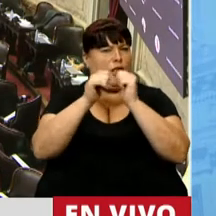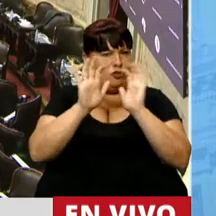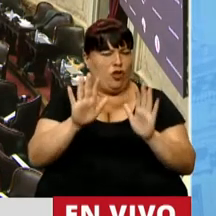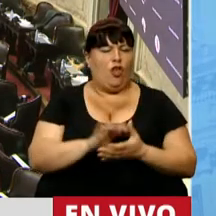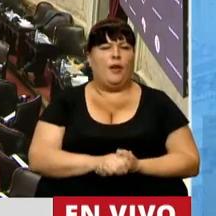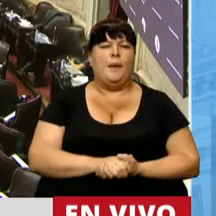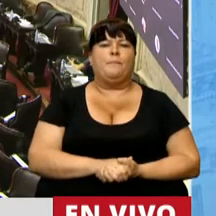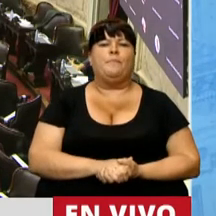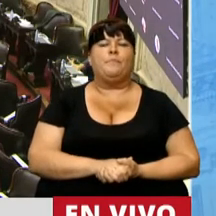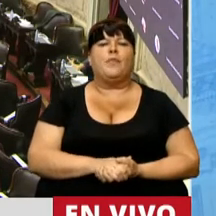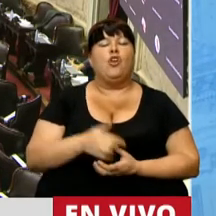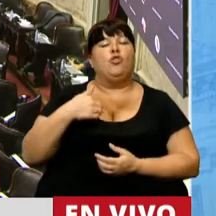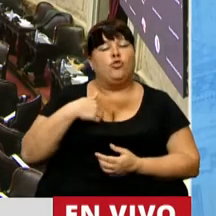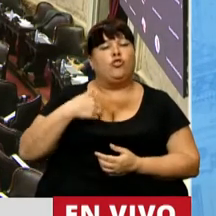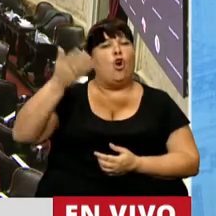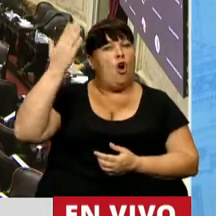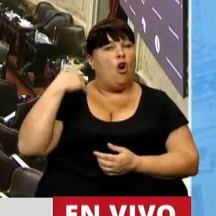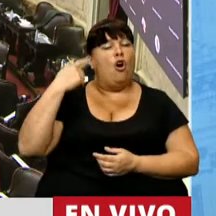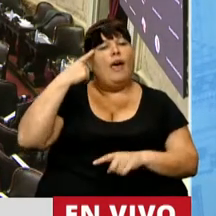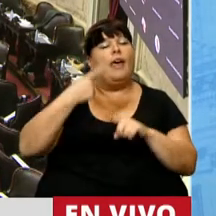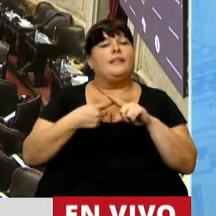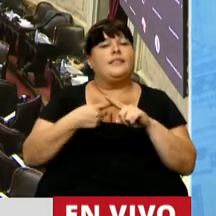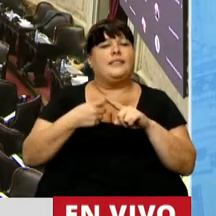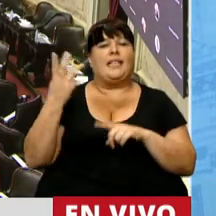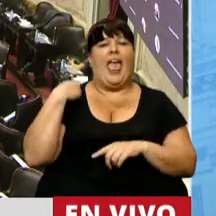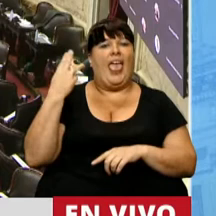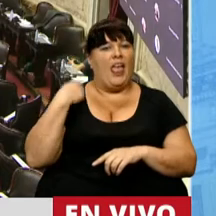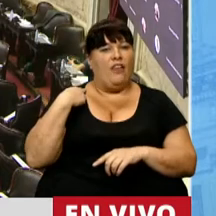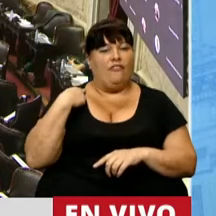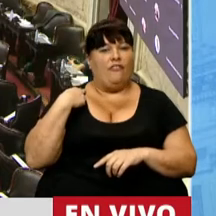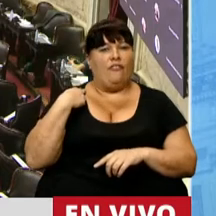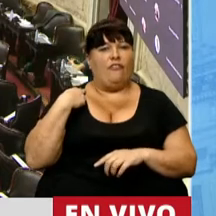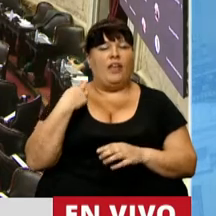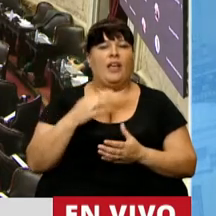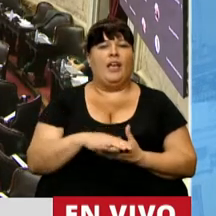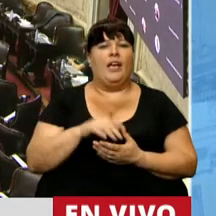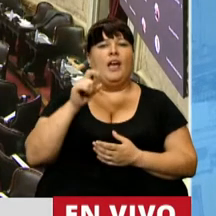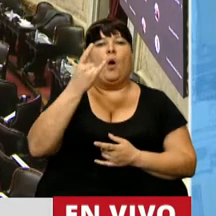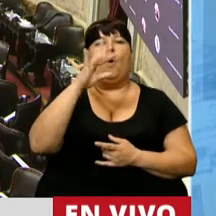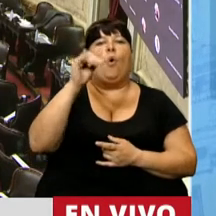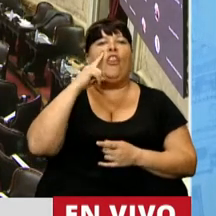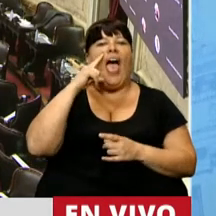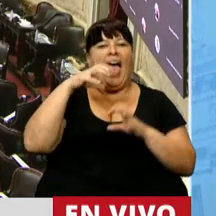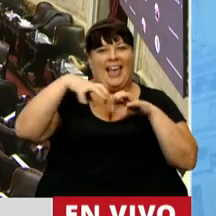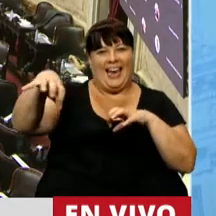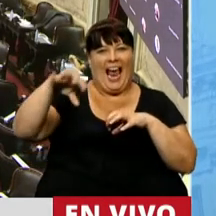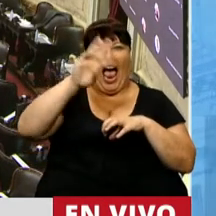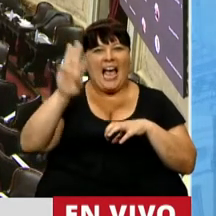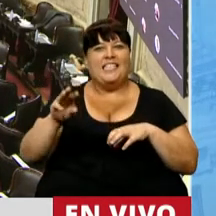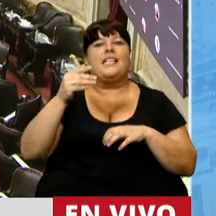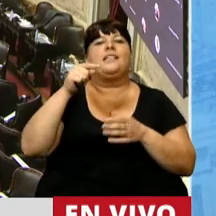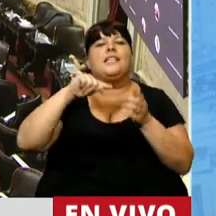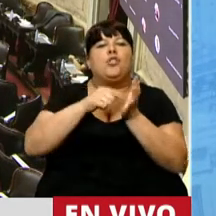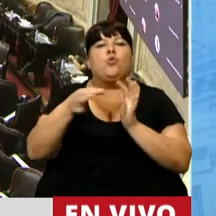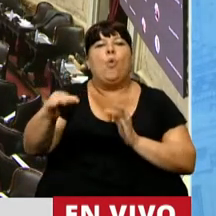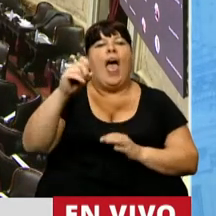Presidente. Yo tuve la posibilidad de ser jefe de Udai en la ciudad de Esquel